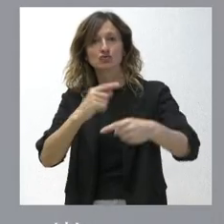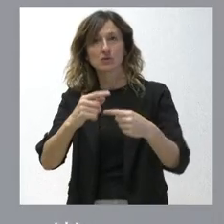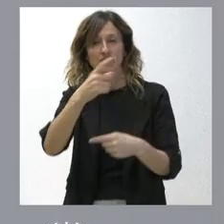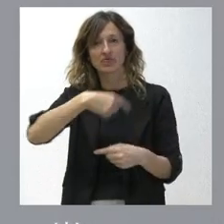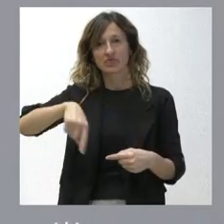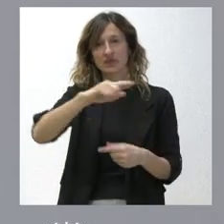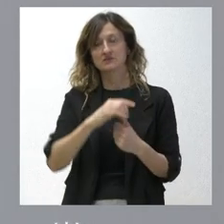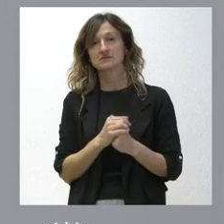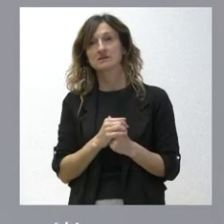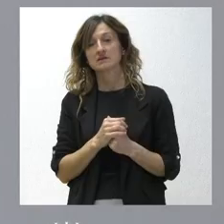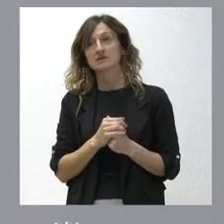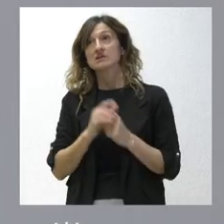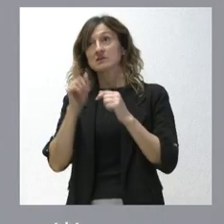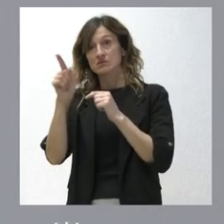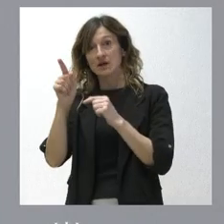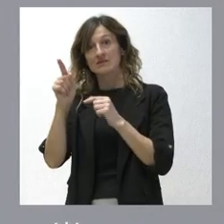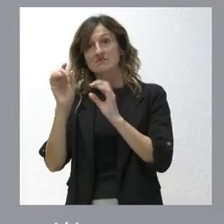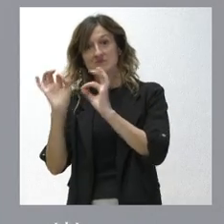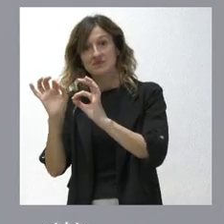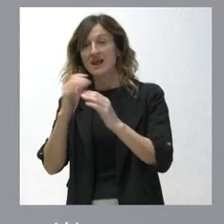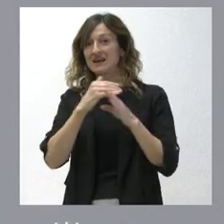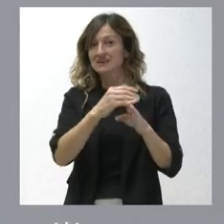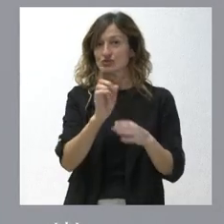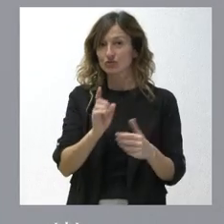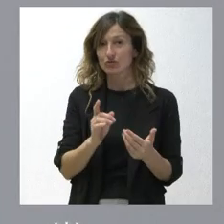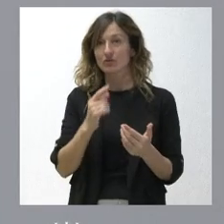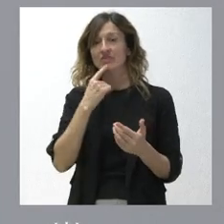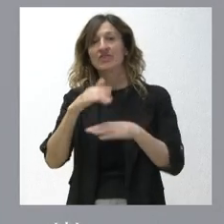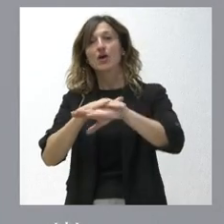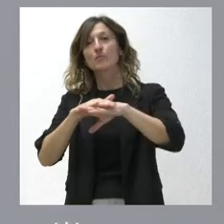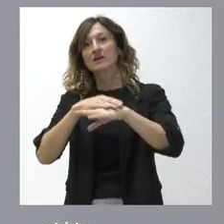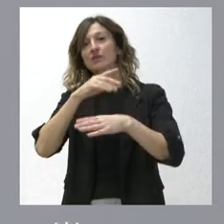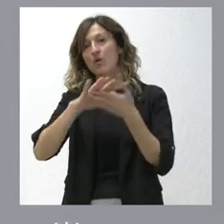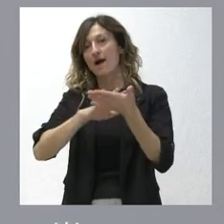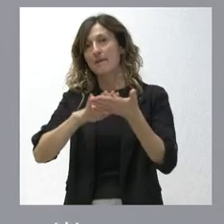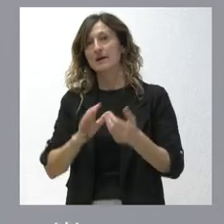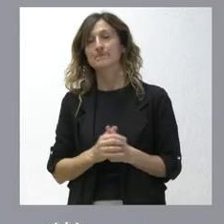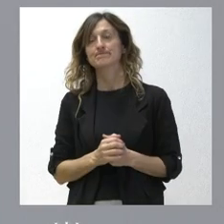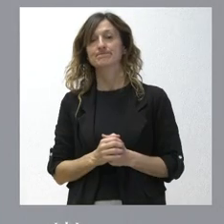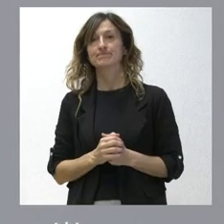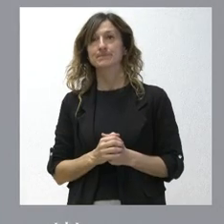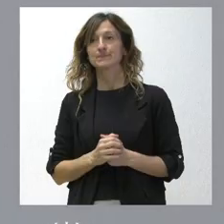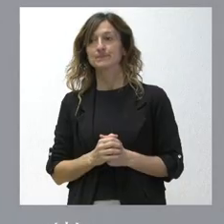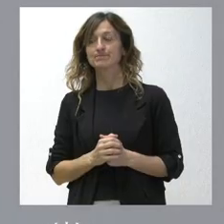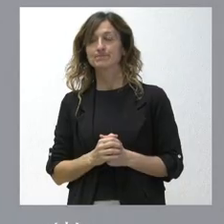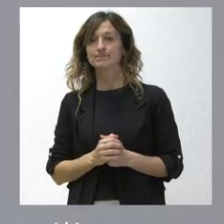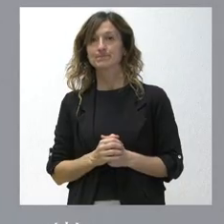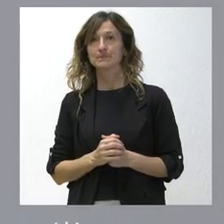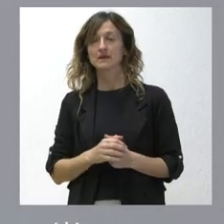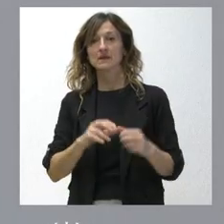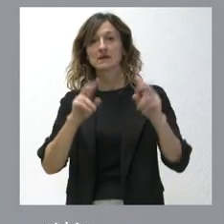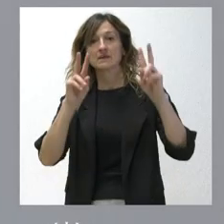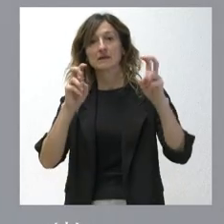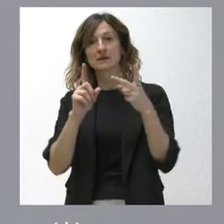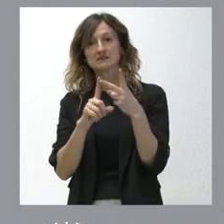territorial, pero no en el resto, que es parece de lo que está hablando el Gobierno. Y una segunda cuestión que también